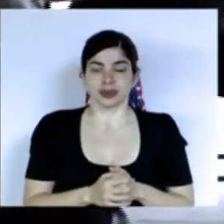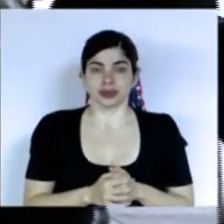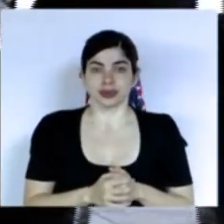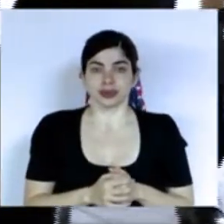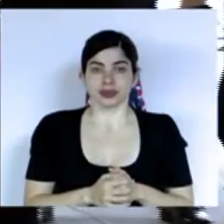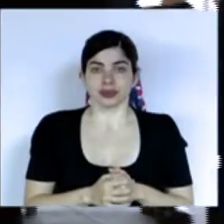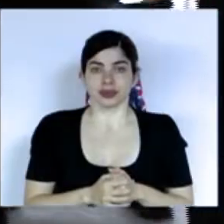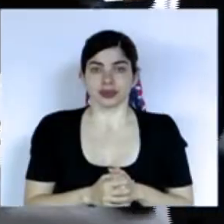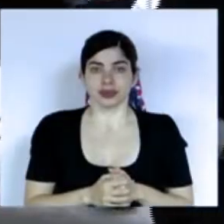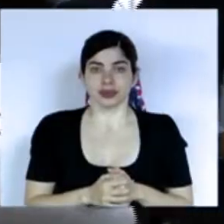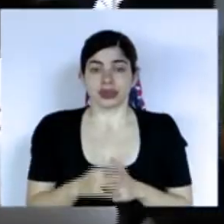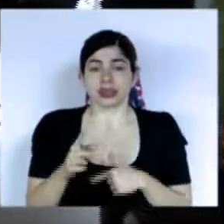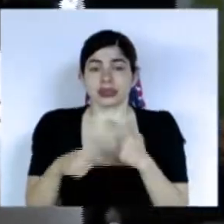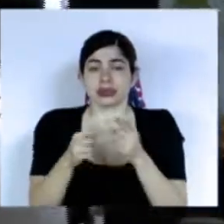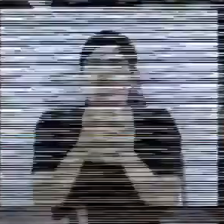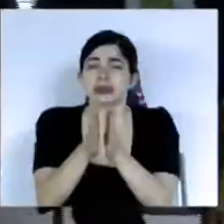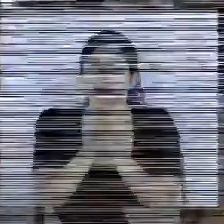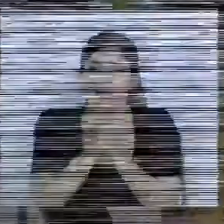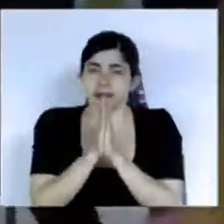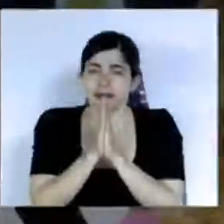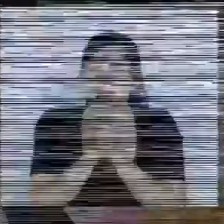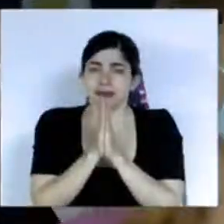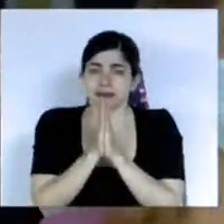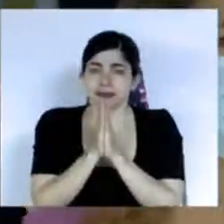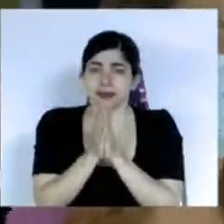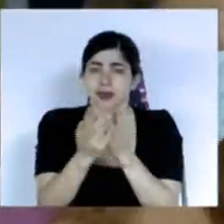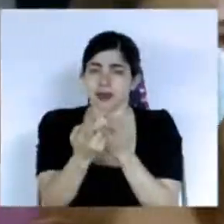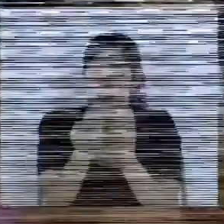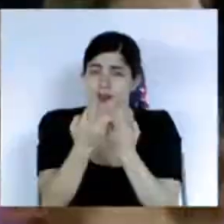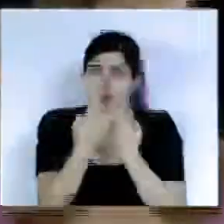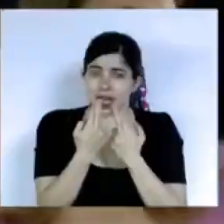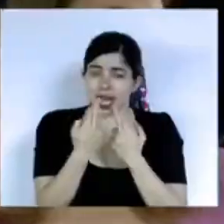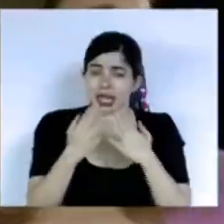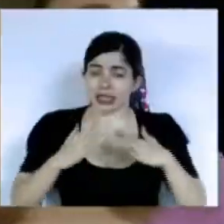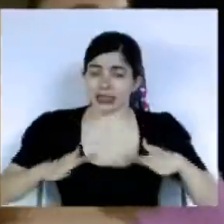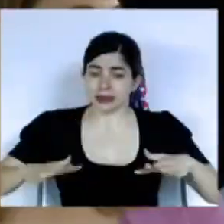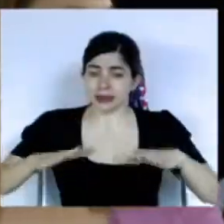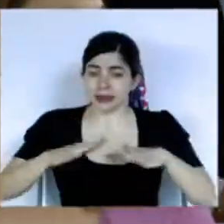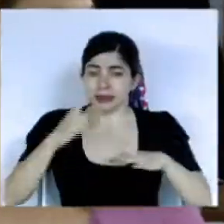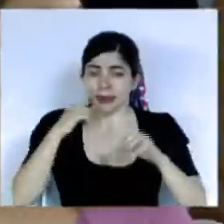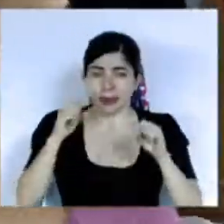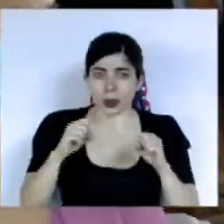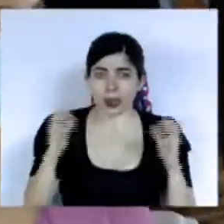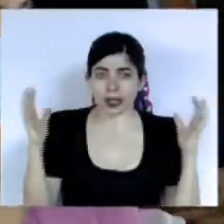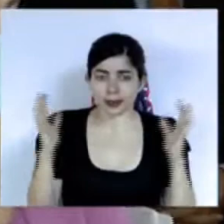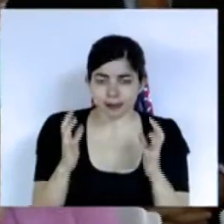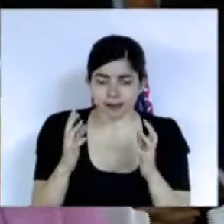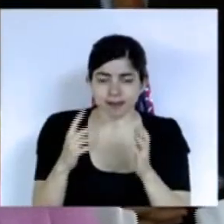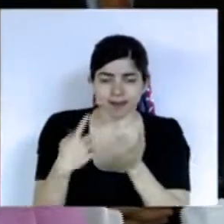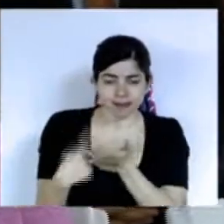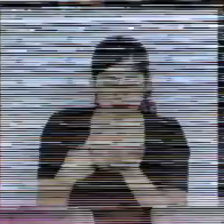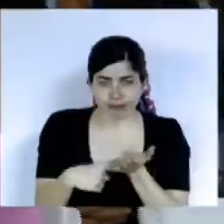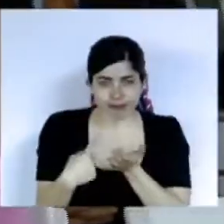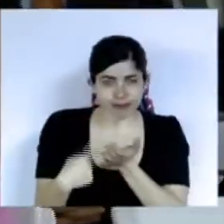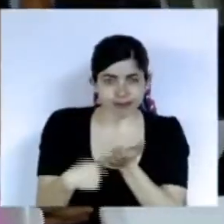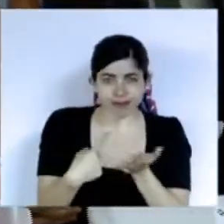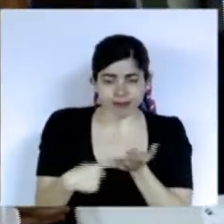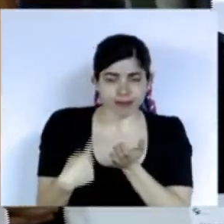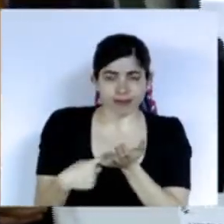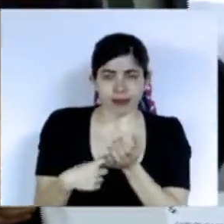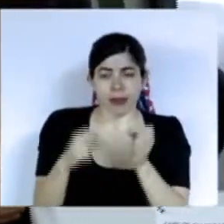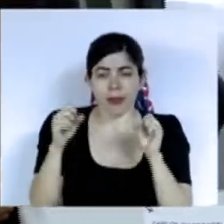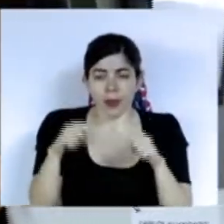les rogaré nos regalen el espacio para poder conversar y que podamos